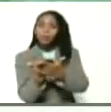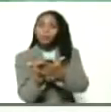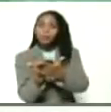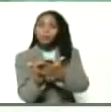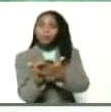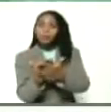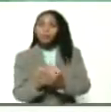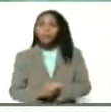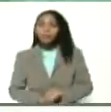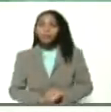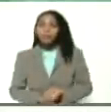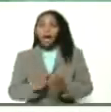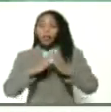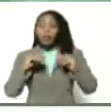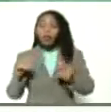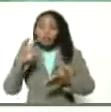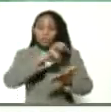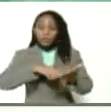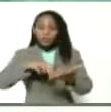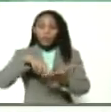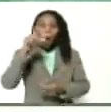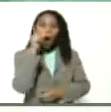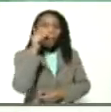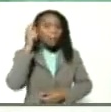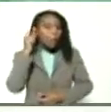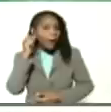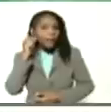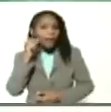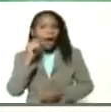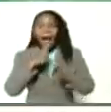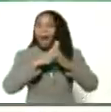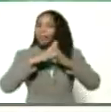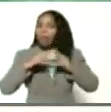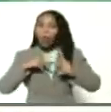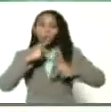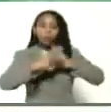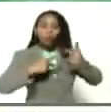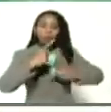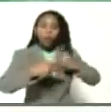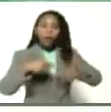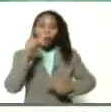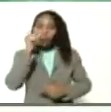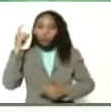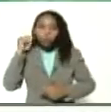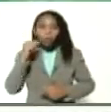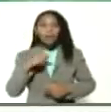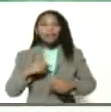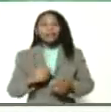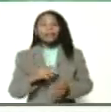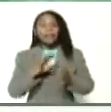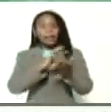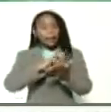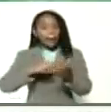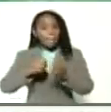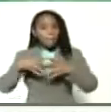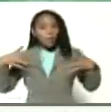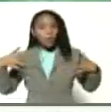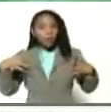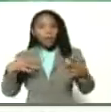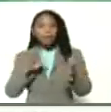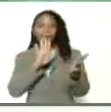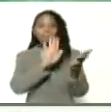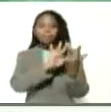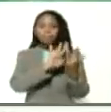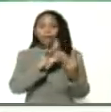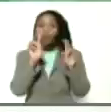a todos los campesinos y campesinas del país, a todos los productores y productoras del campo que se conecten